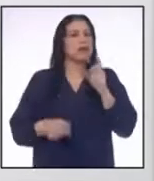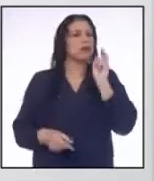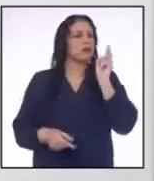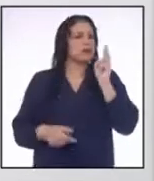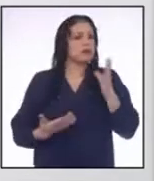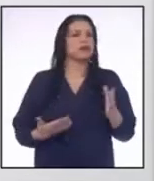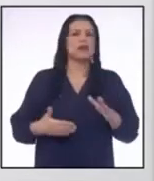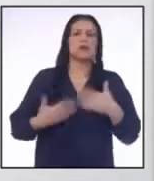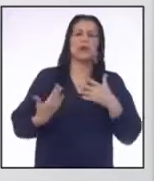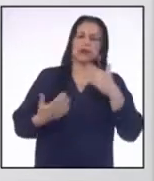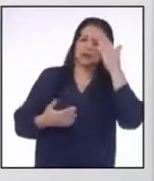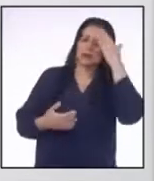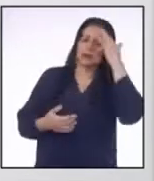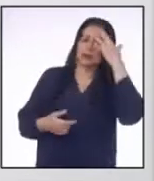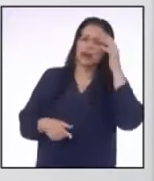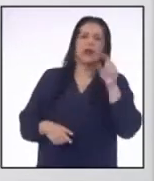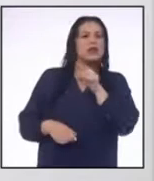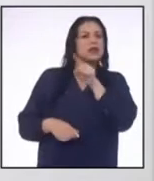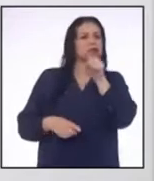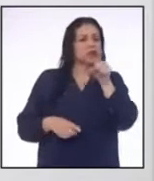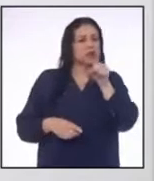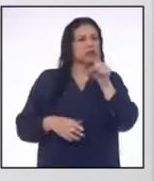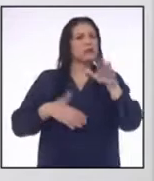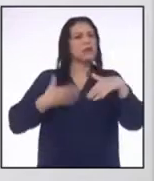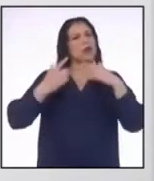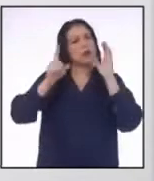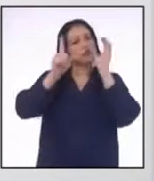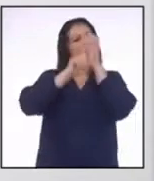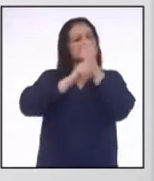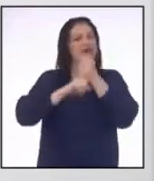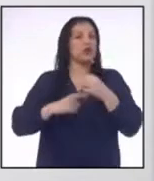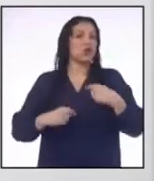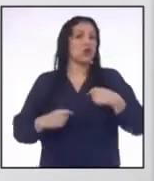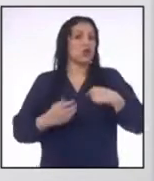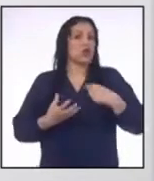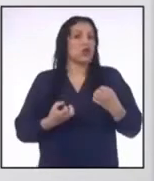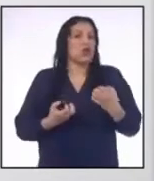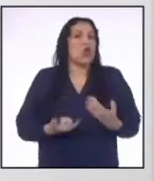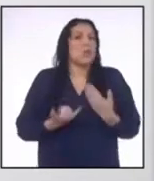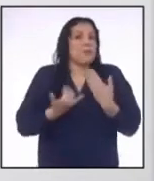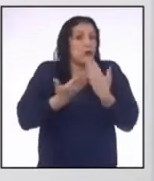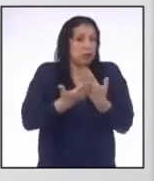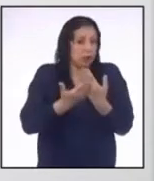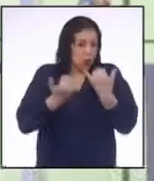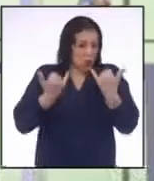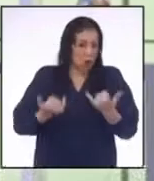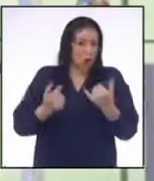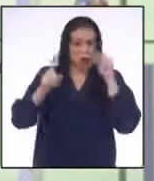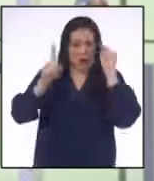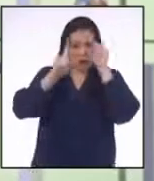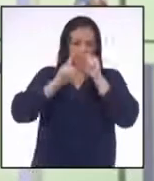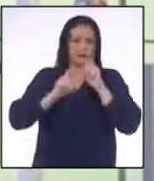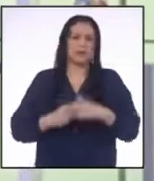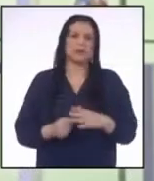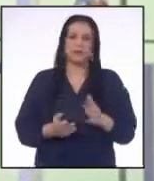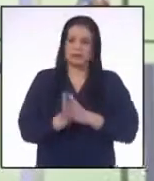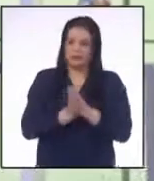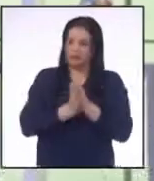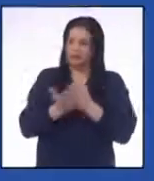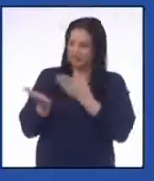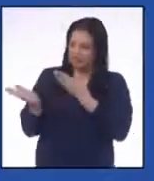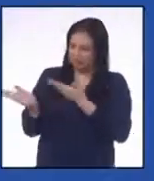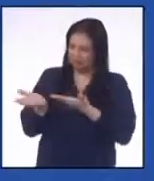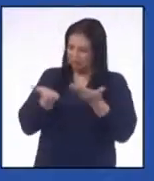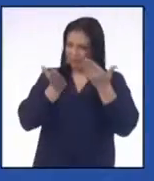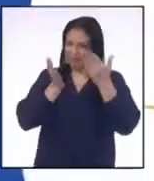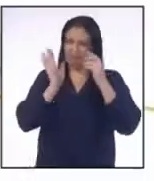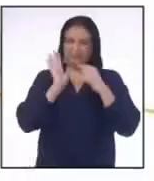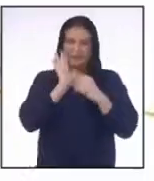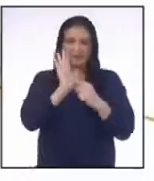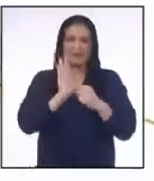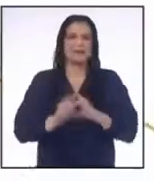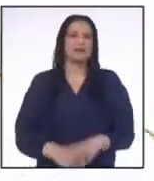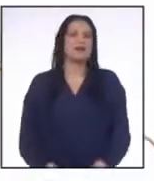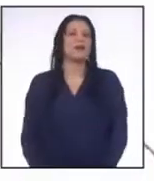los profesores saber si han logrado o no aquello que nos estamos proponiendo que alcancen. ¡Adelante, profesora!